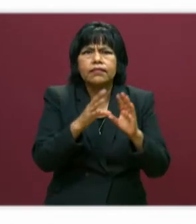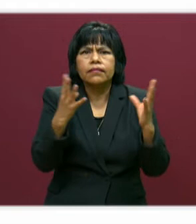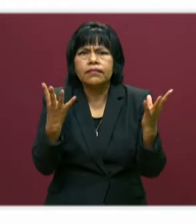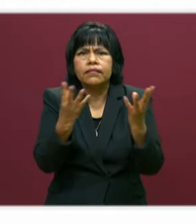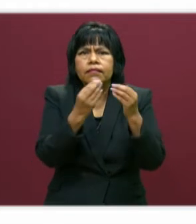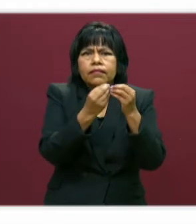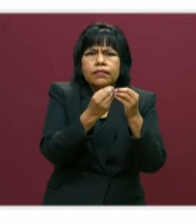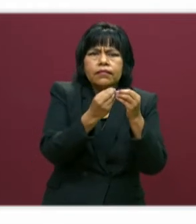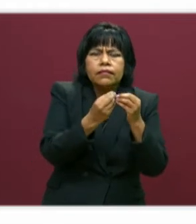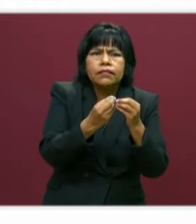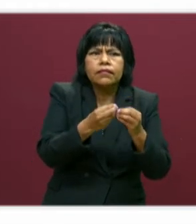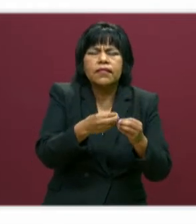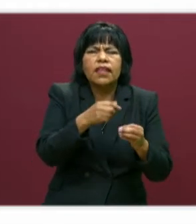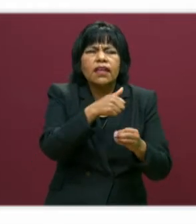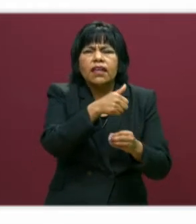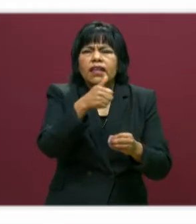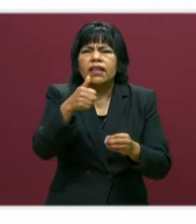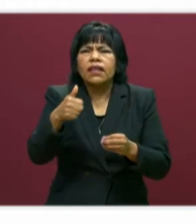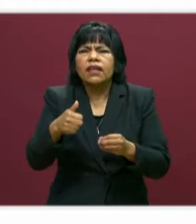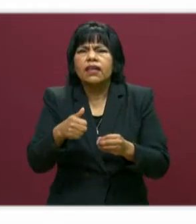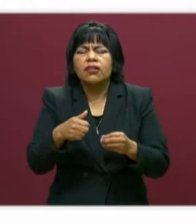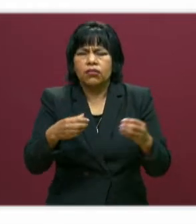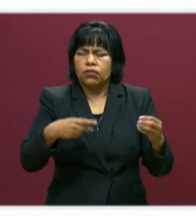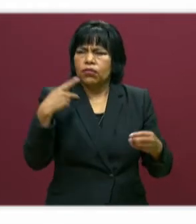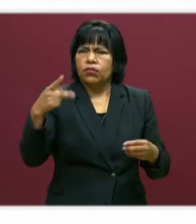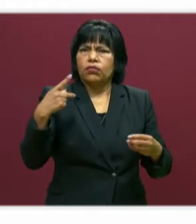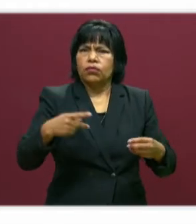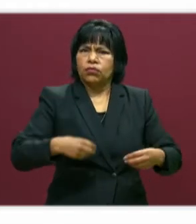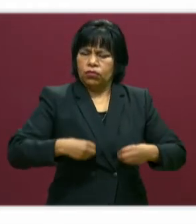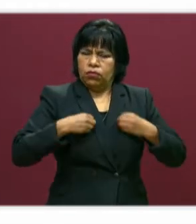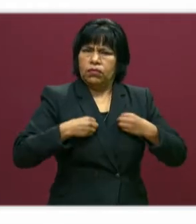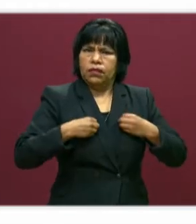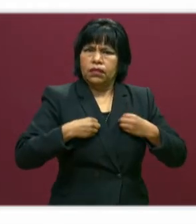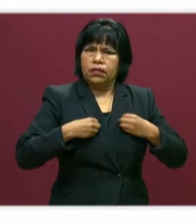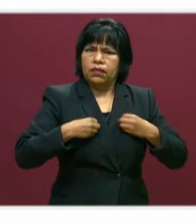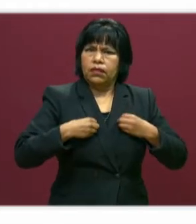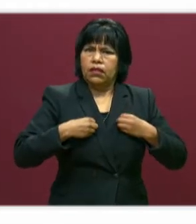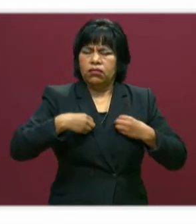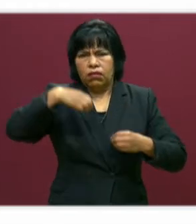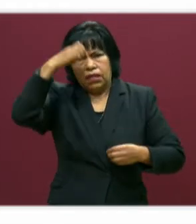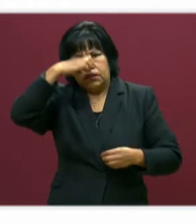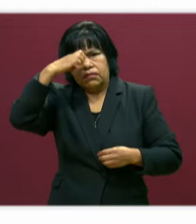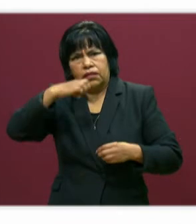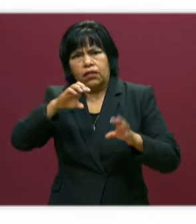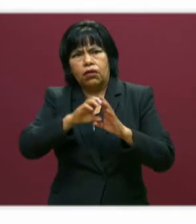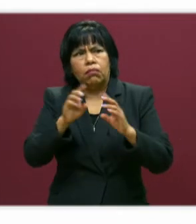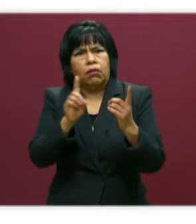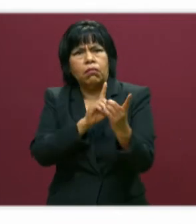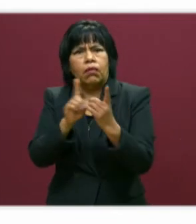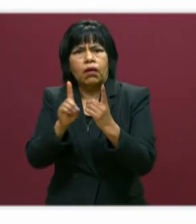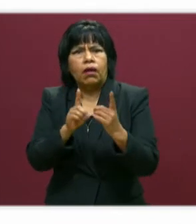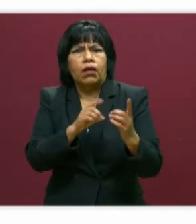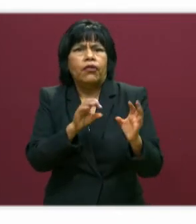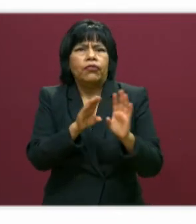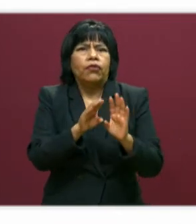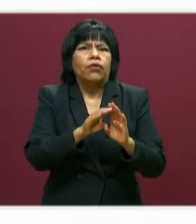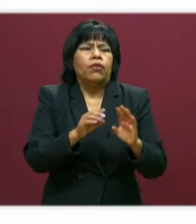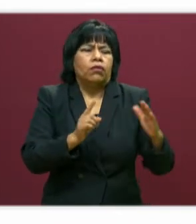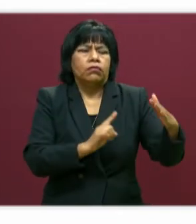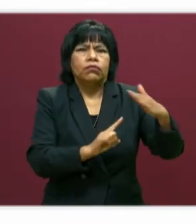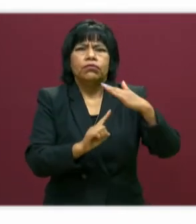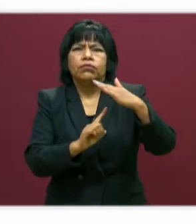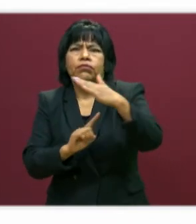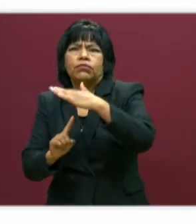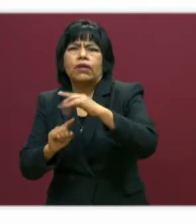a partir de la realidad que viven. Y entonces vamos a tener que se socialice de forma contextualizada